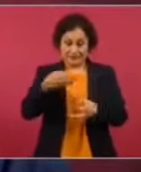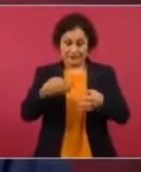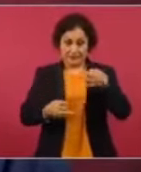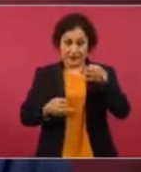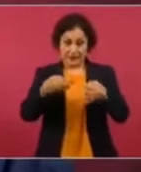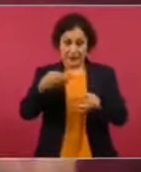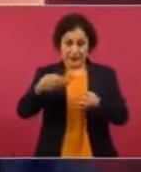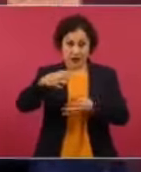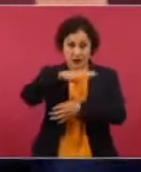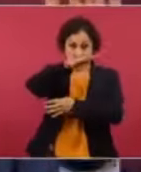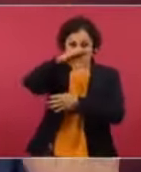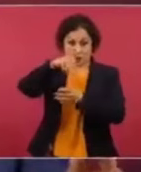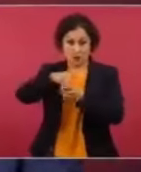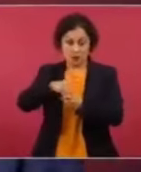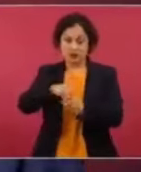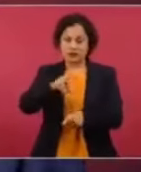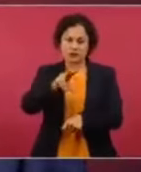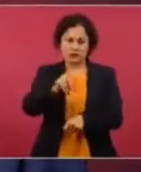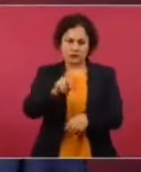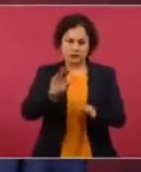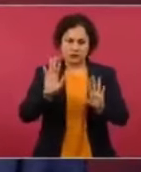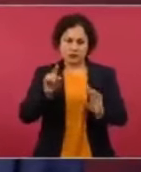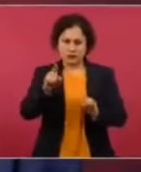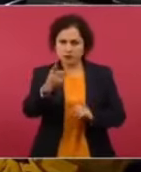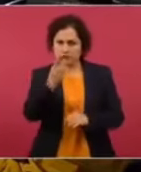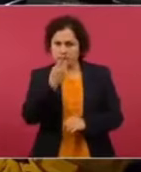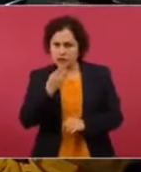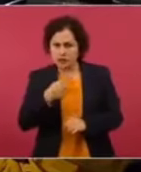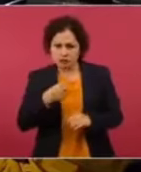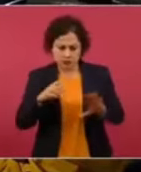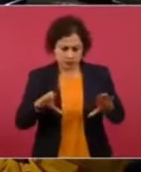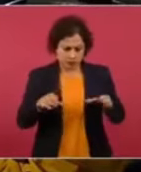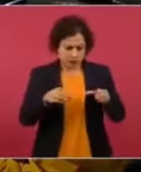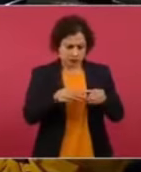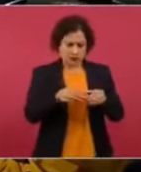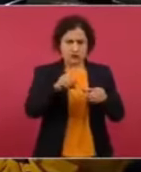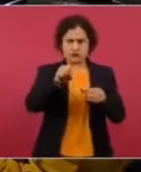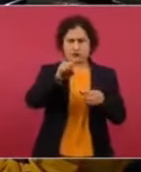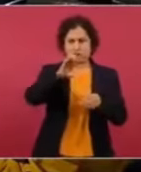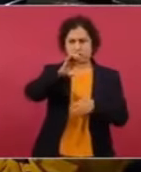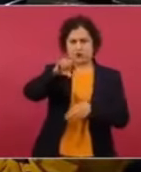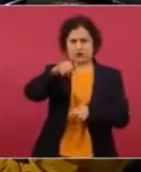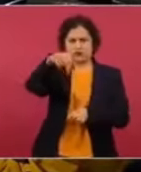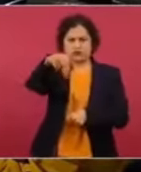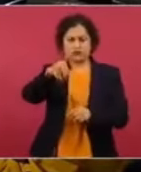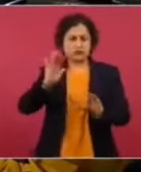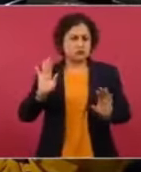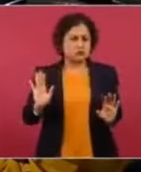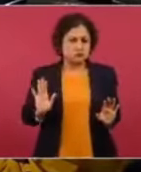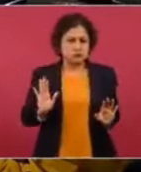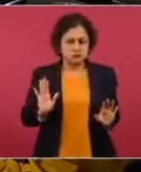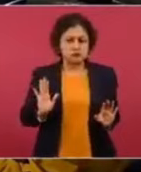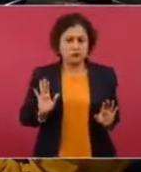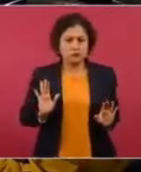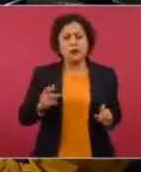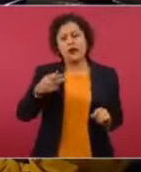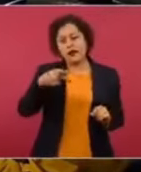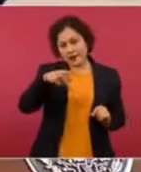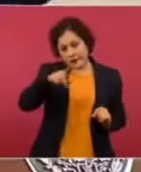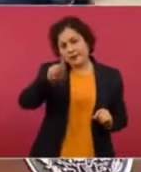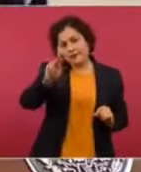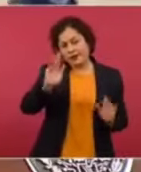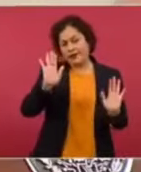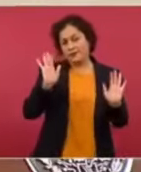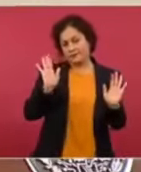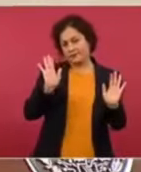nada más, pero son las dos vías, una